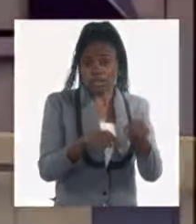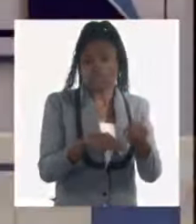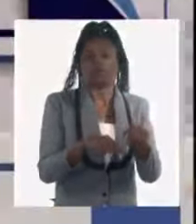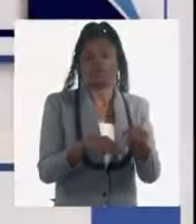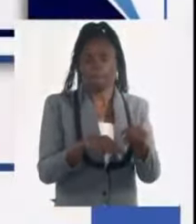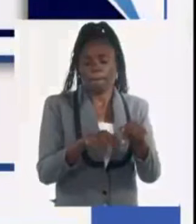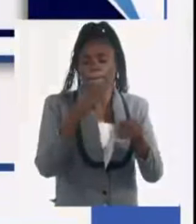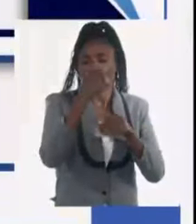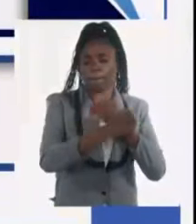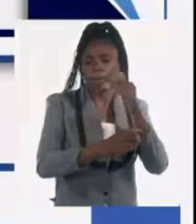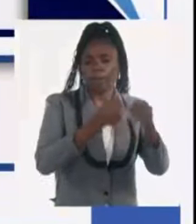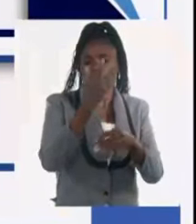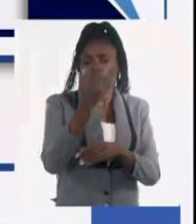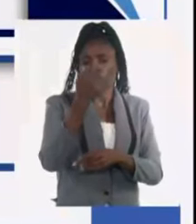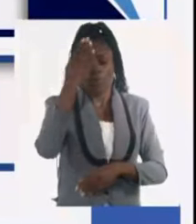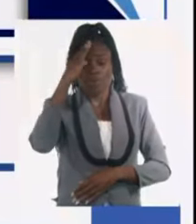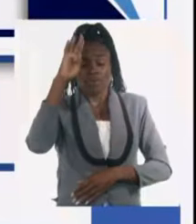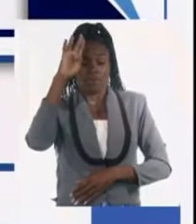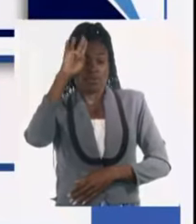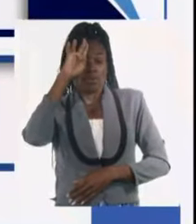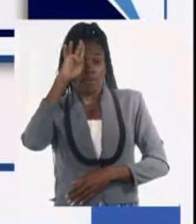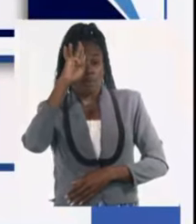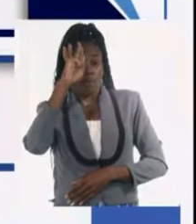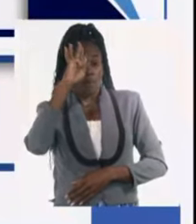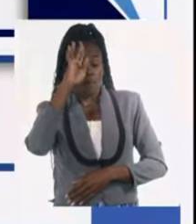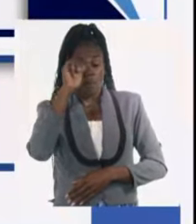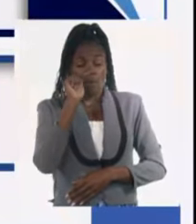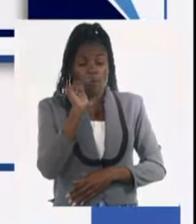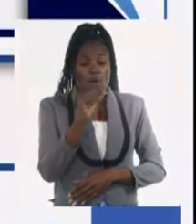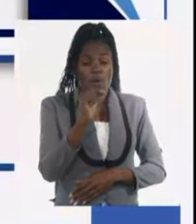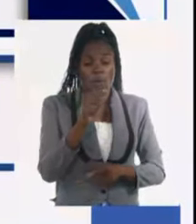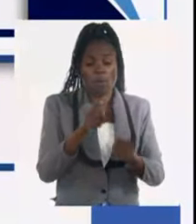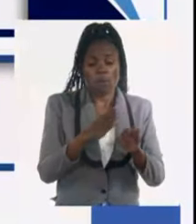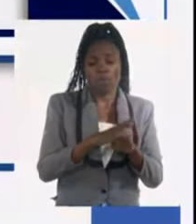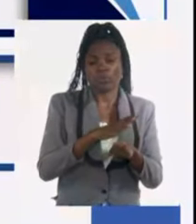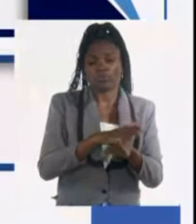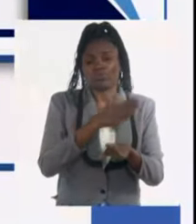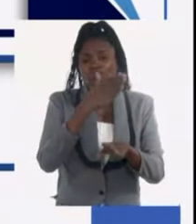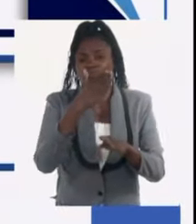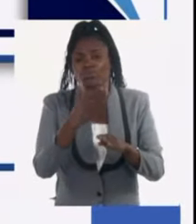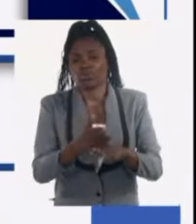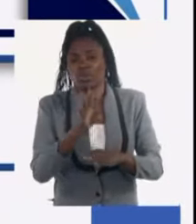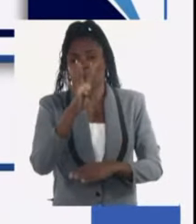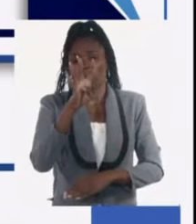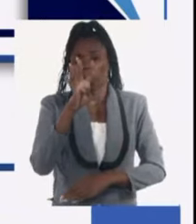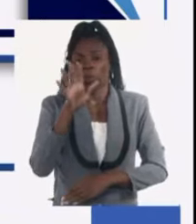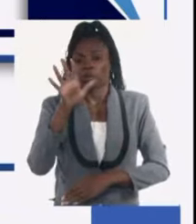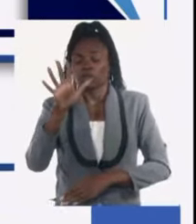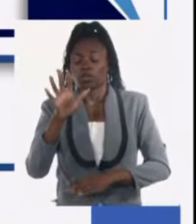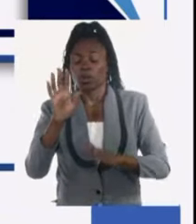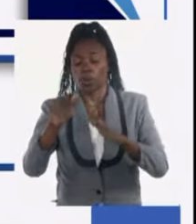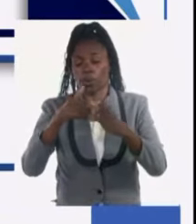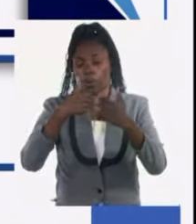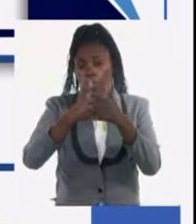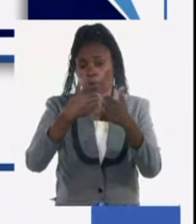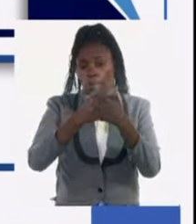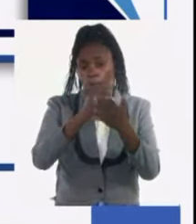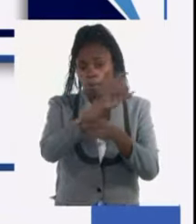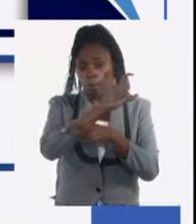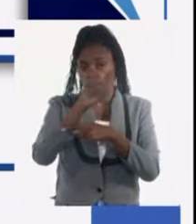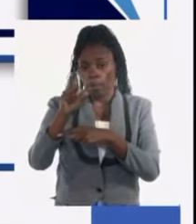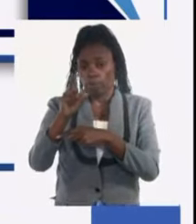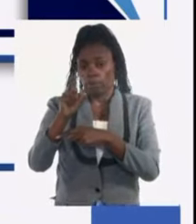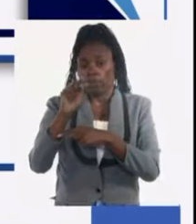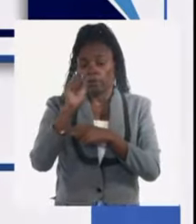tiene este proceso para la economía del país han sido trasladadas a la subordinación local 45 empresas convirtiéndose en